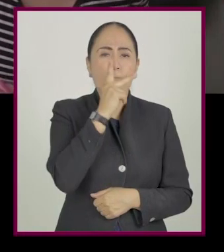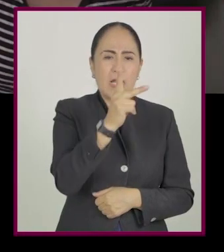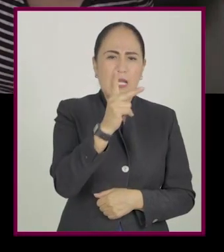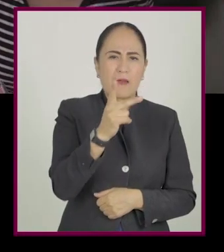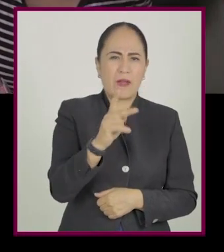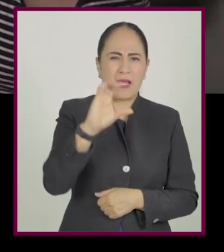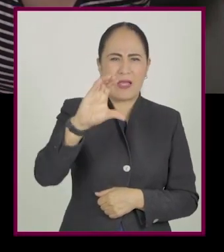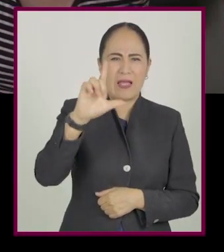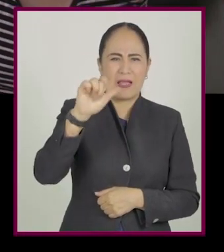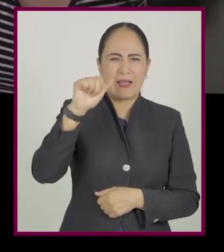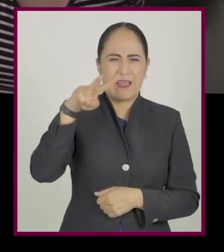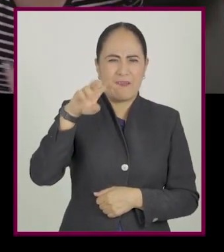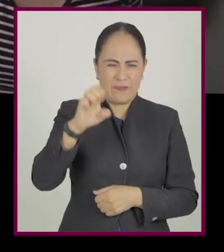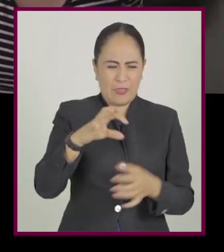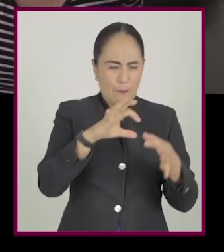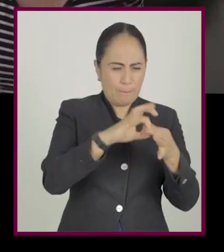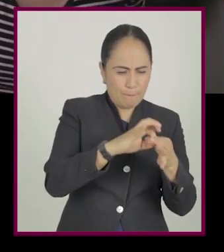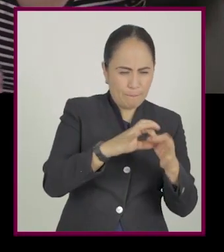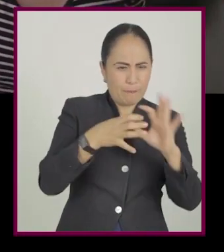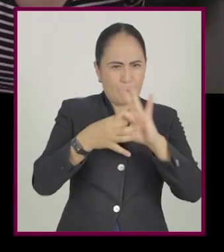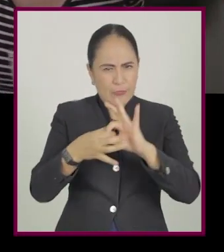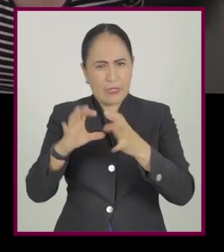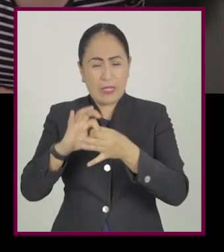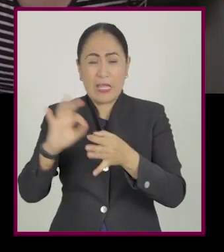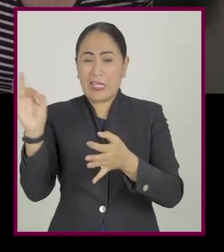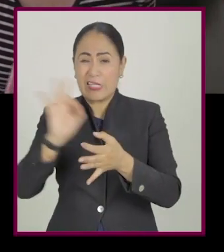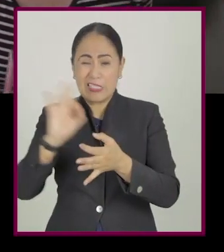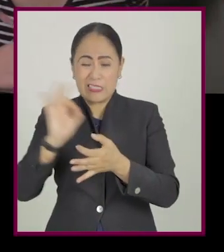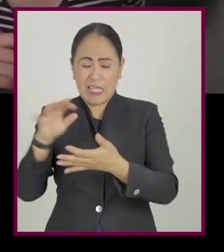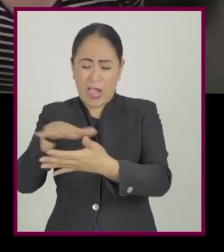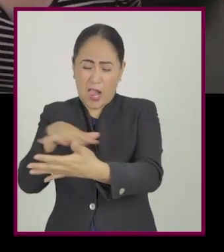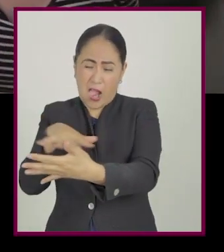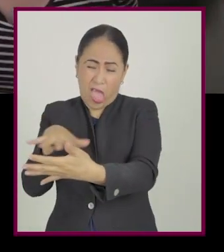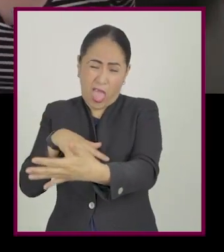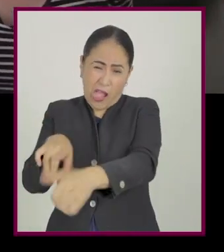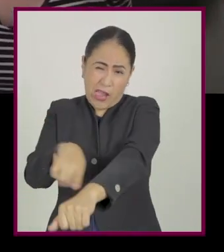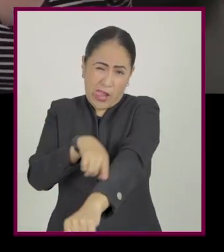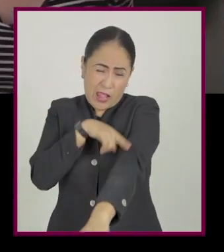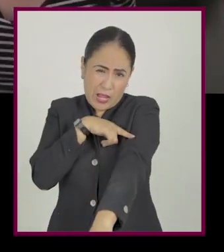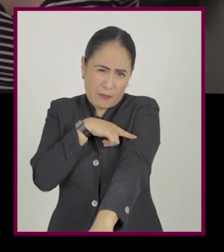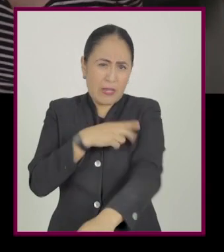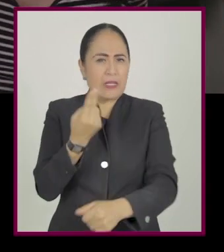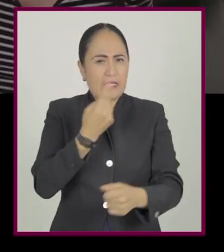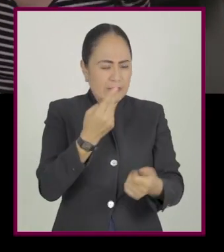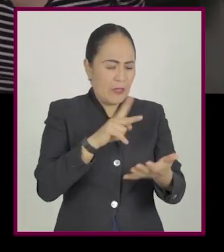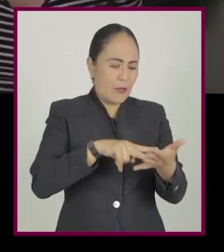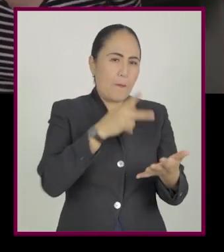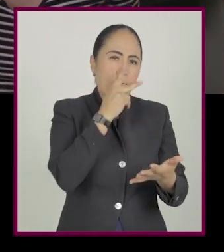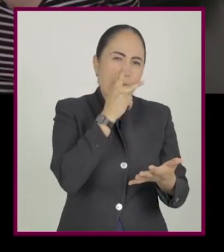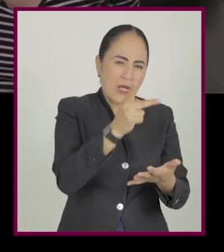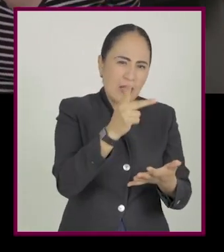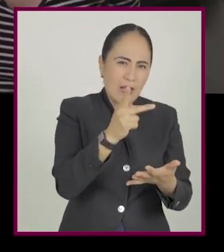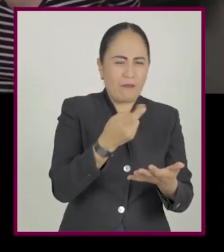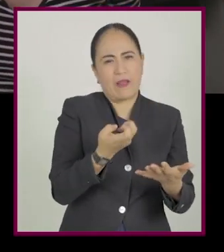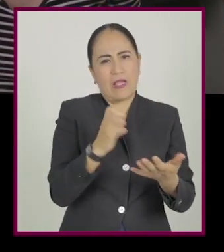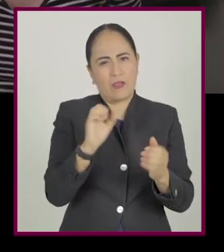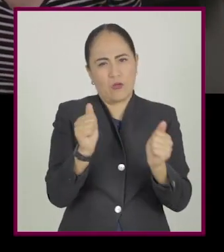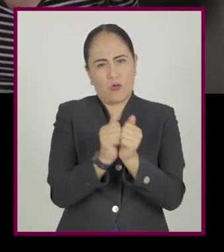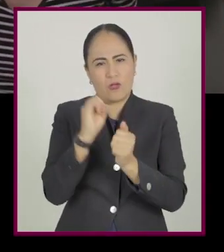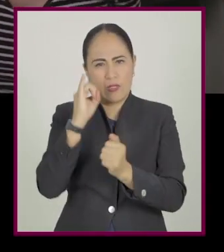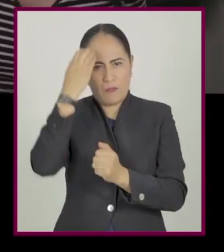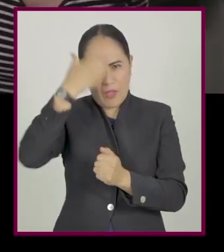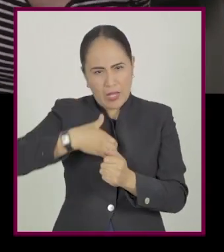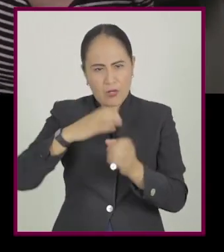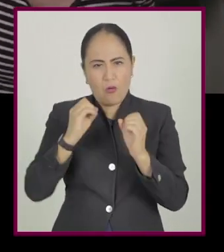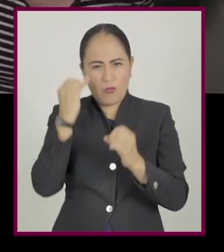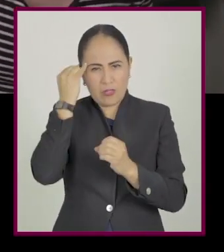Paso 5. Encadenar las palabras clave. Si el texto es largo y hay muchas palabras clave, se pueden memorizar